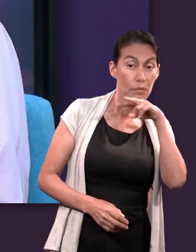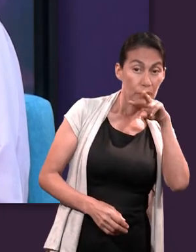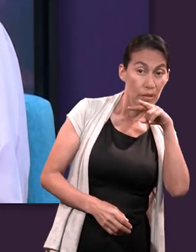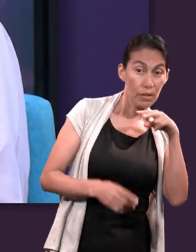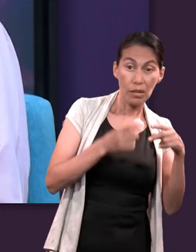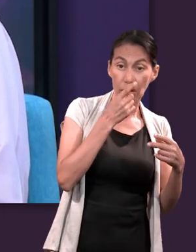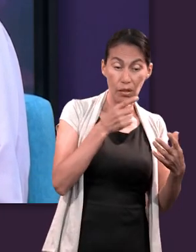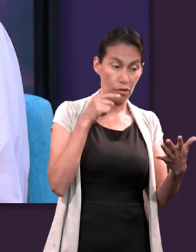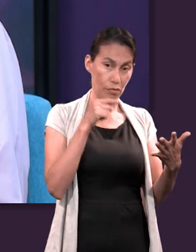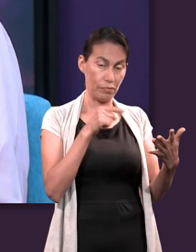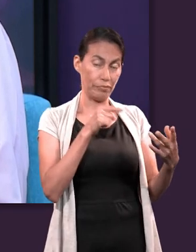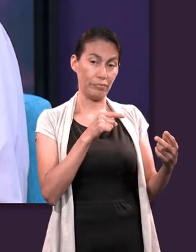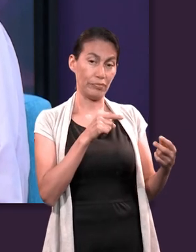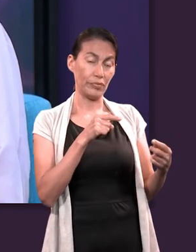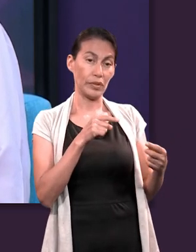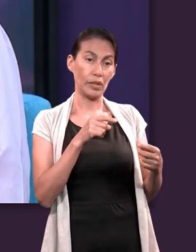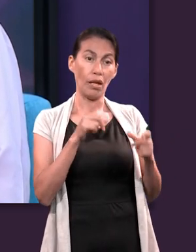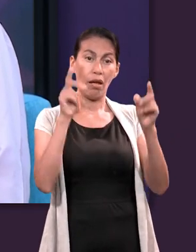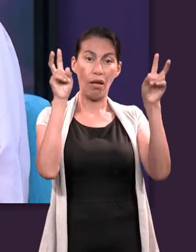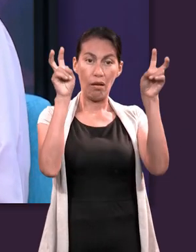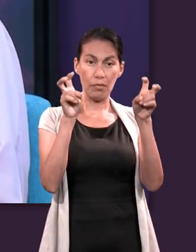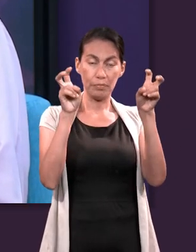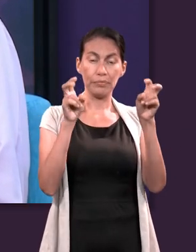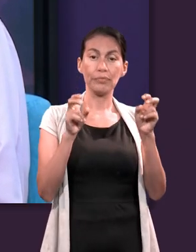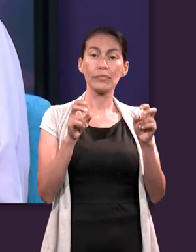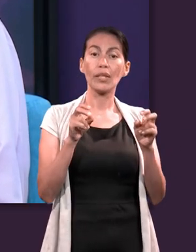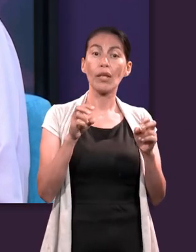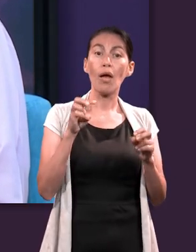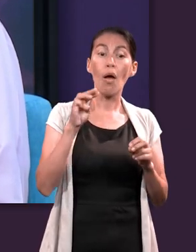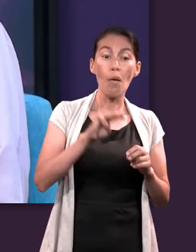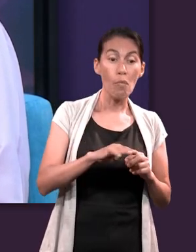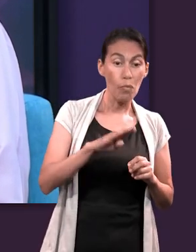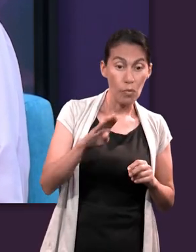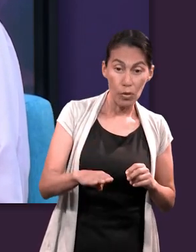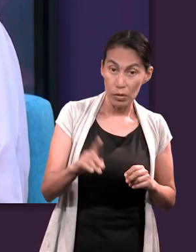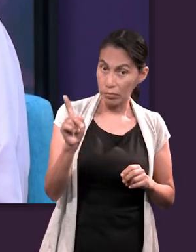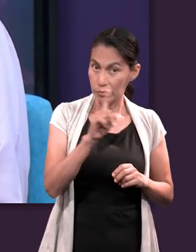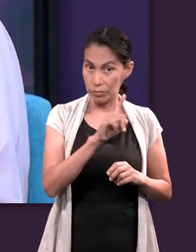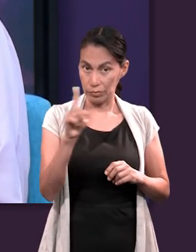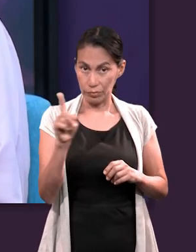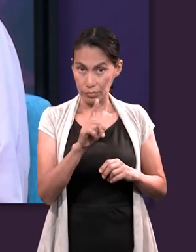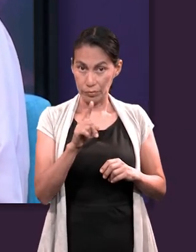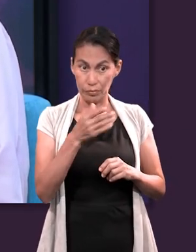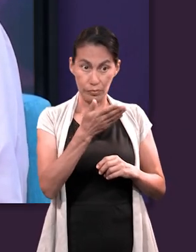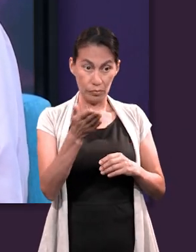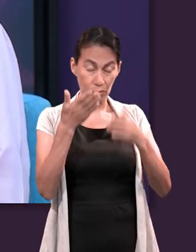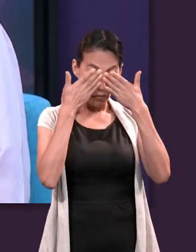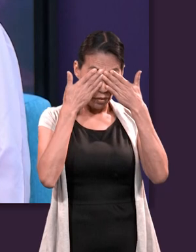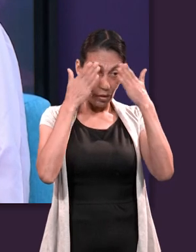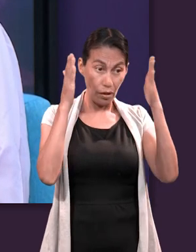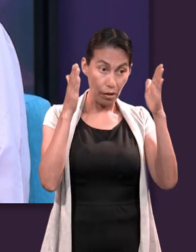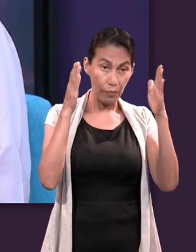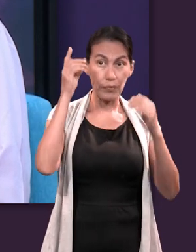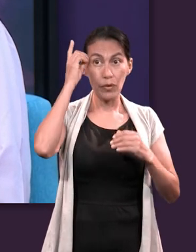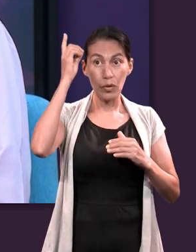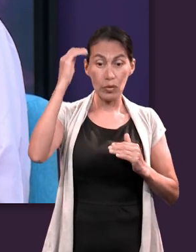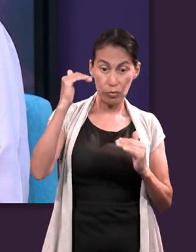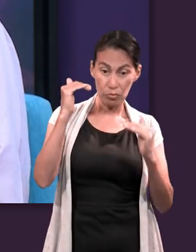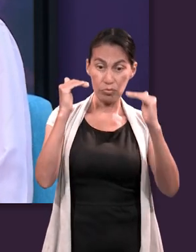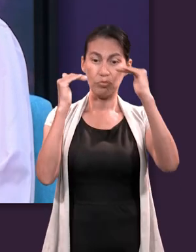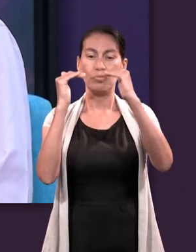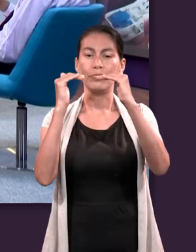frases que anoté aquí. No moriréis, serán abiertos vuestros ojos, seréis como Dios,